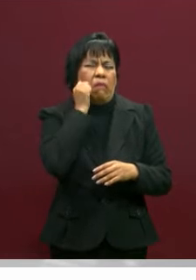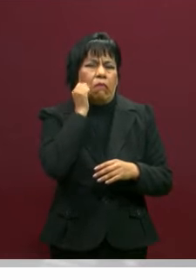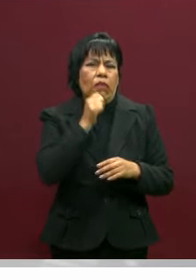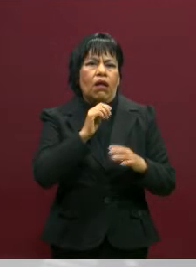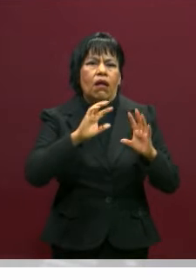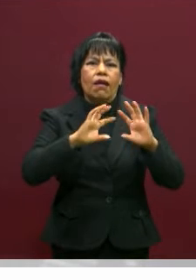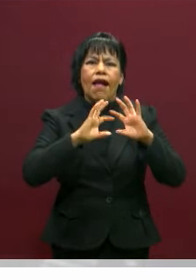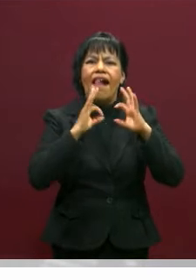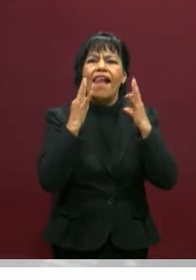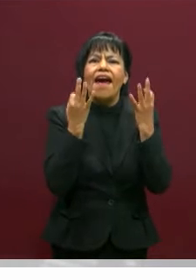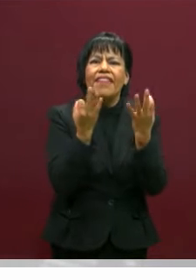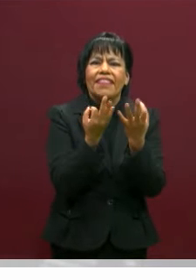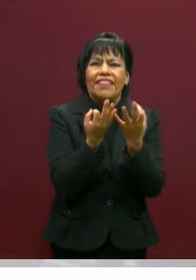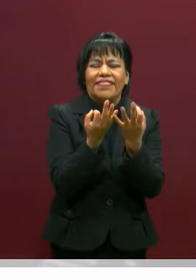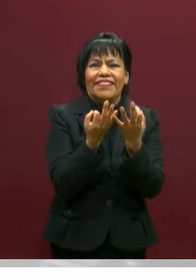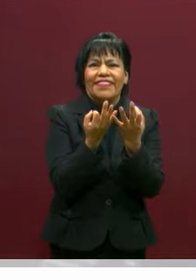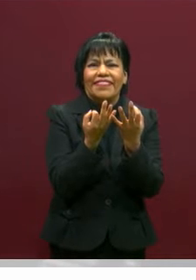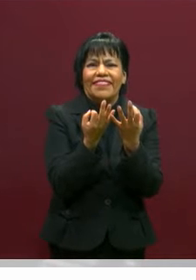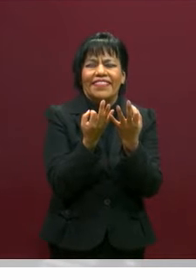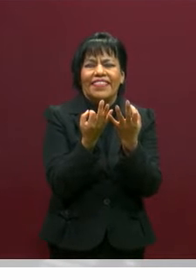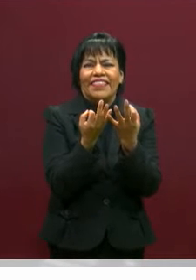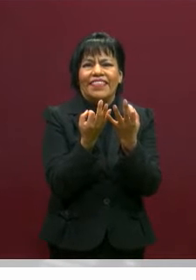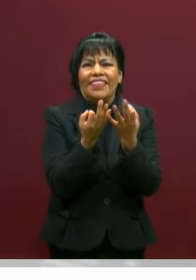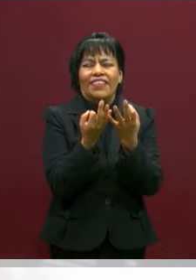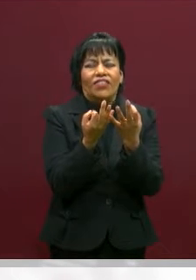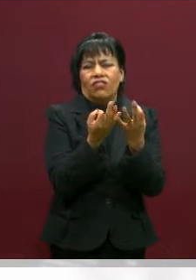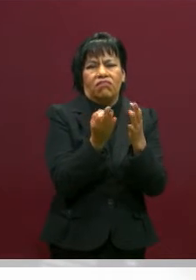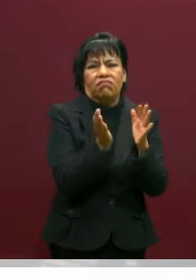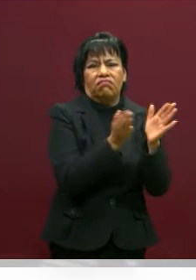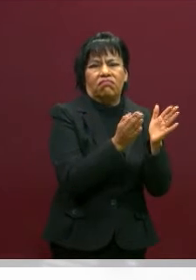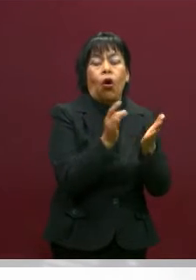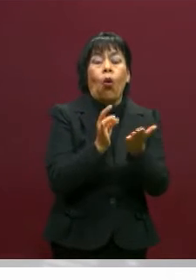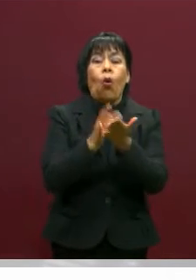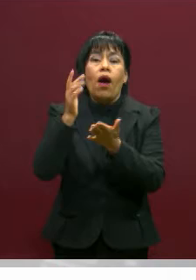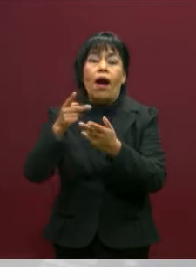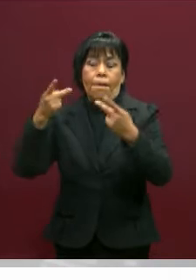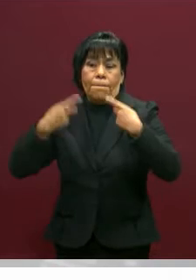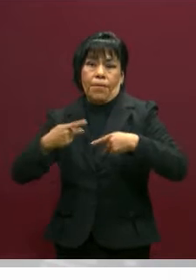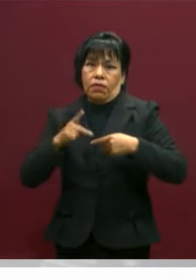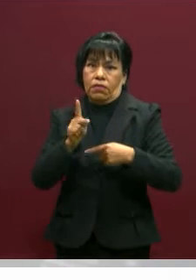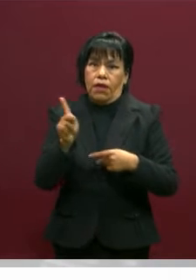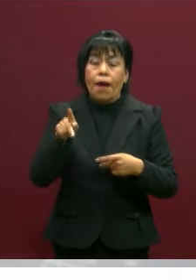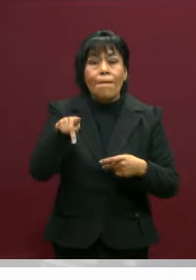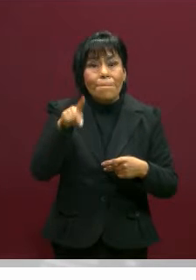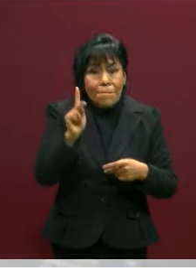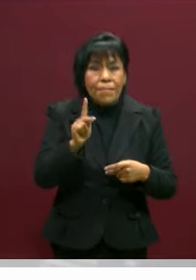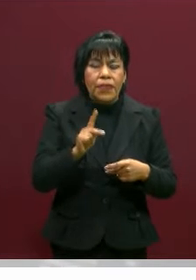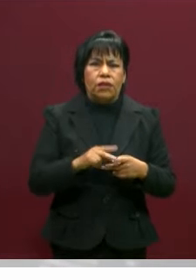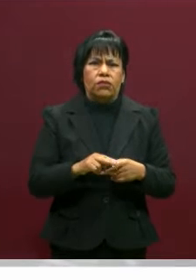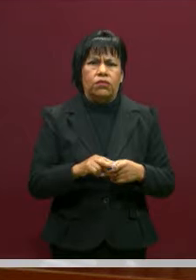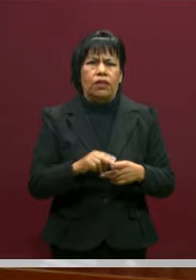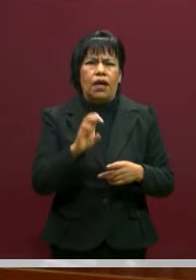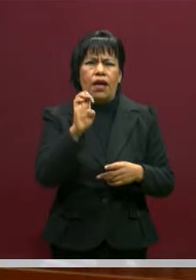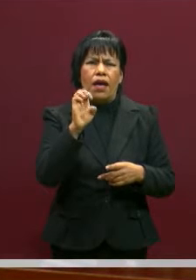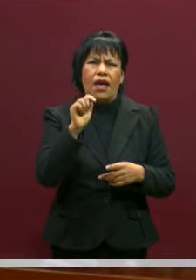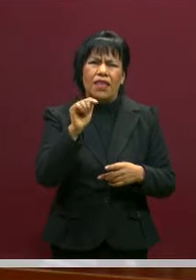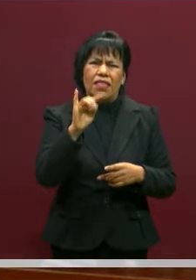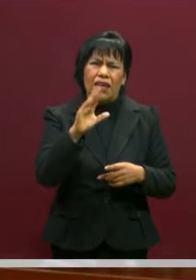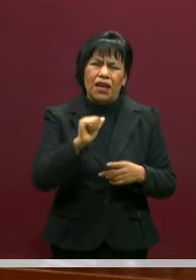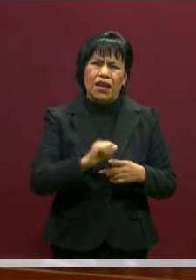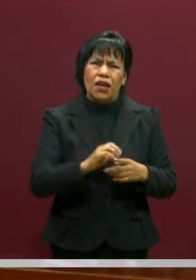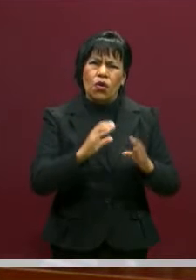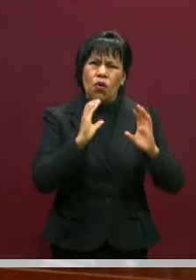ser. Se va más al ser, exacto. Solo a la persona. Sí. Pero la ética del cuidado dice, no, tenemos que cuidar